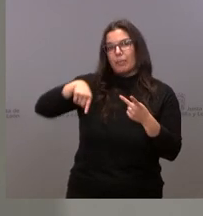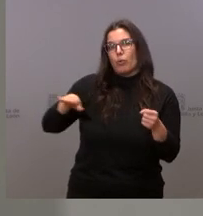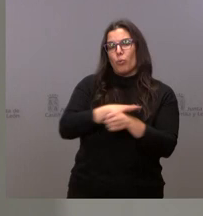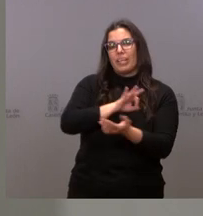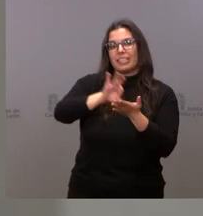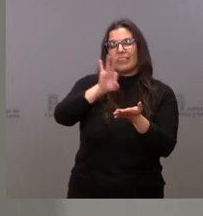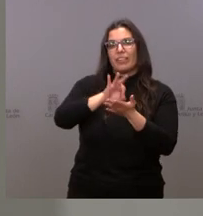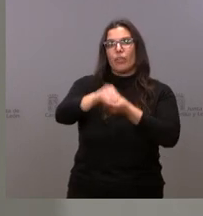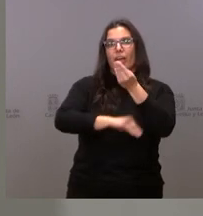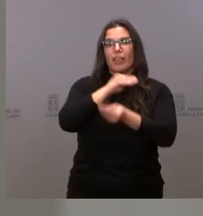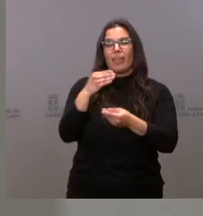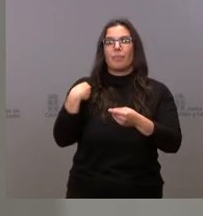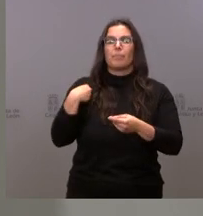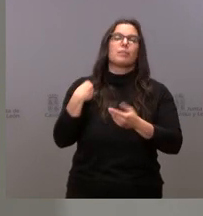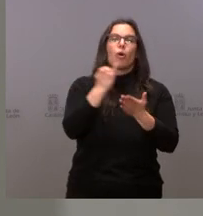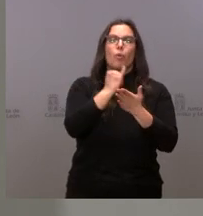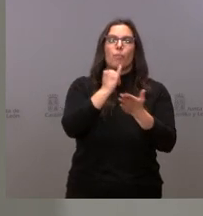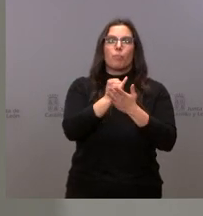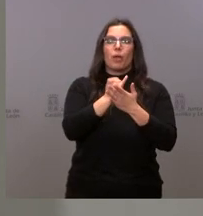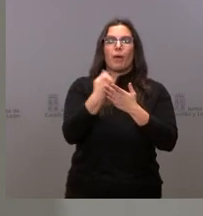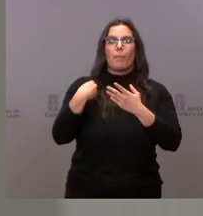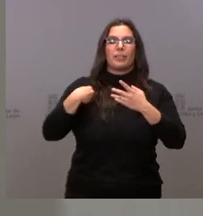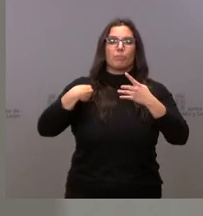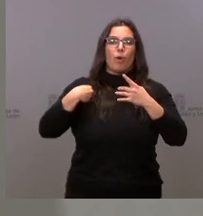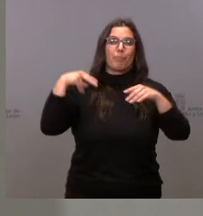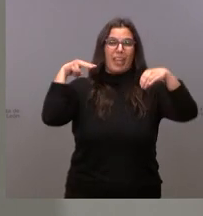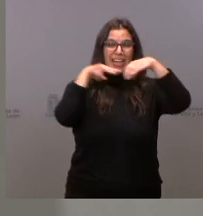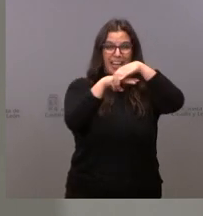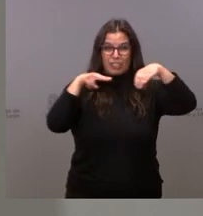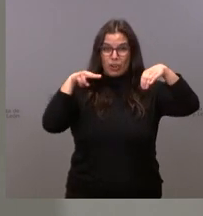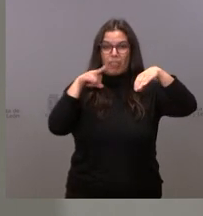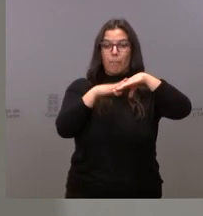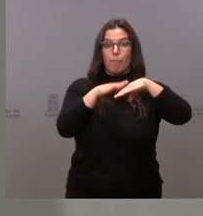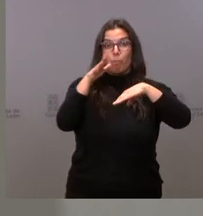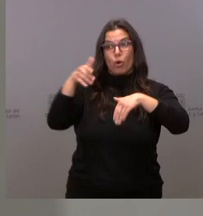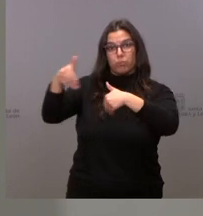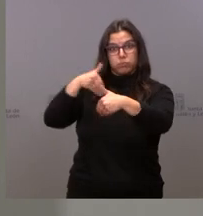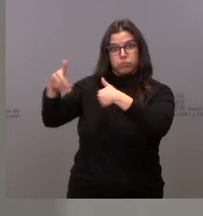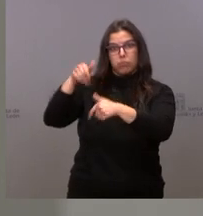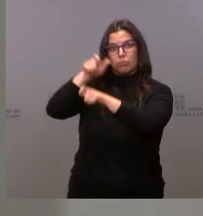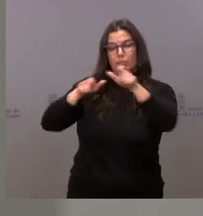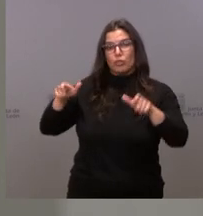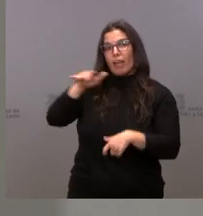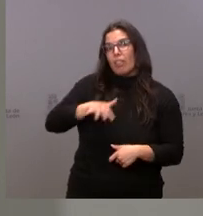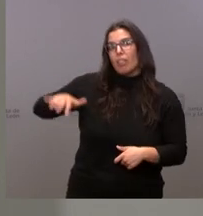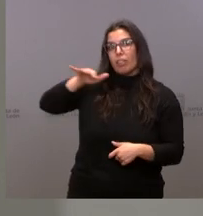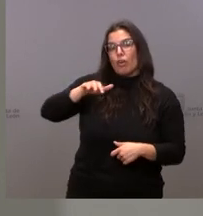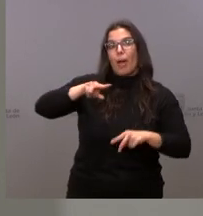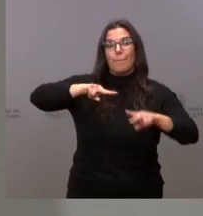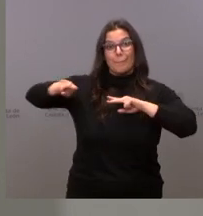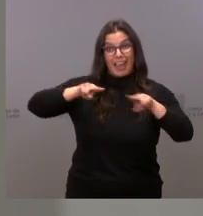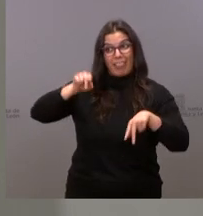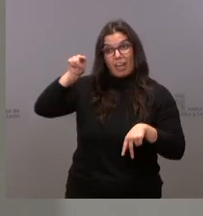de realización de exploraciones diagnósticas por resonancia magnética para atender la demanda de los pacientes de la zona de Miranda